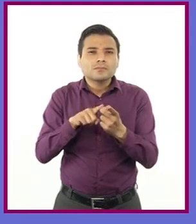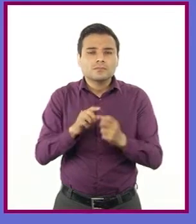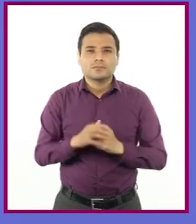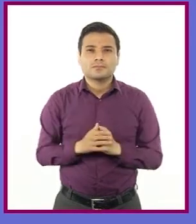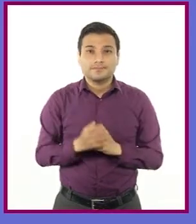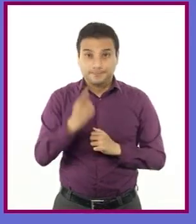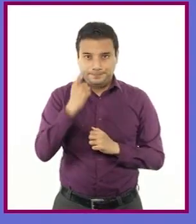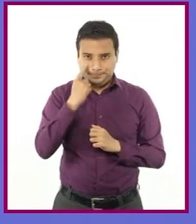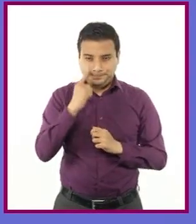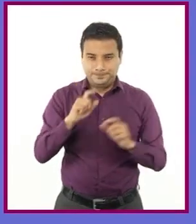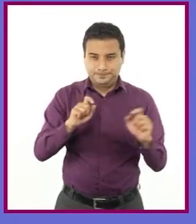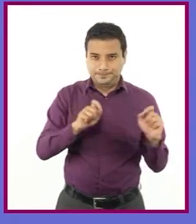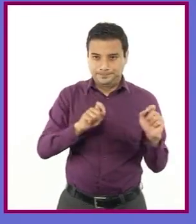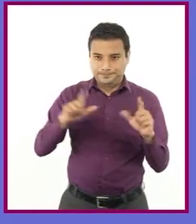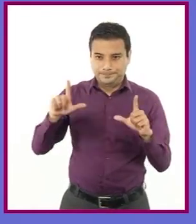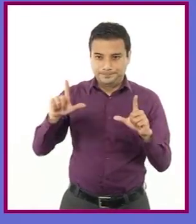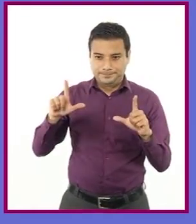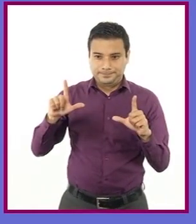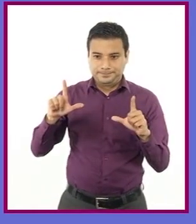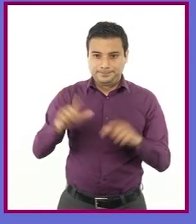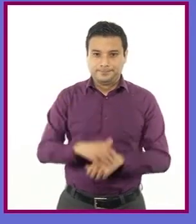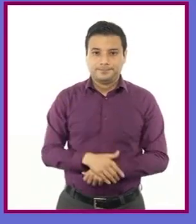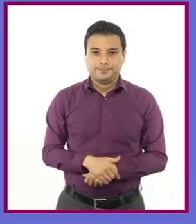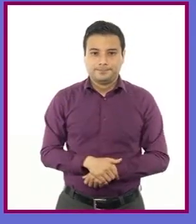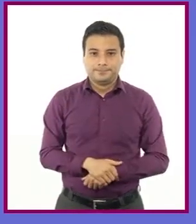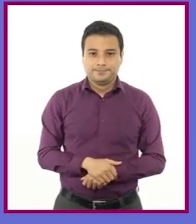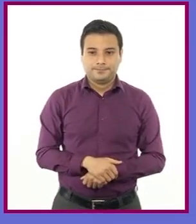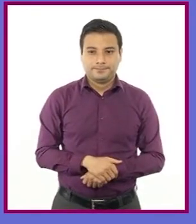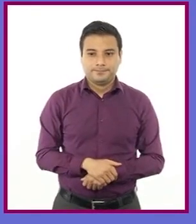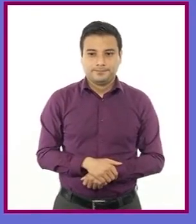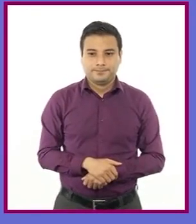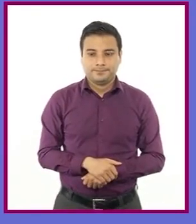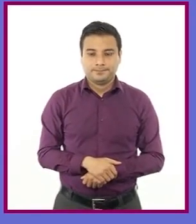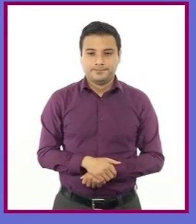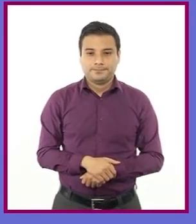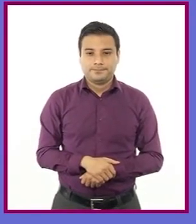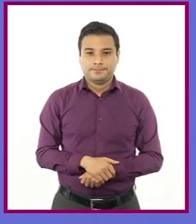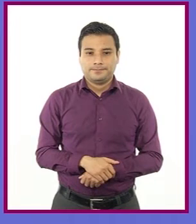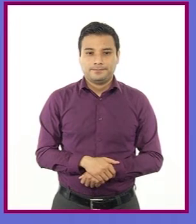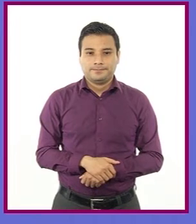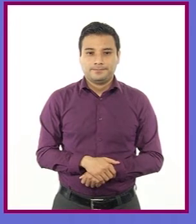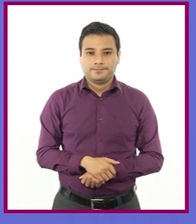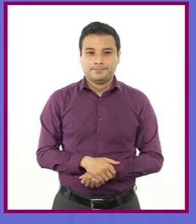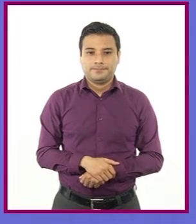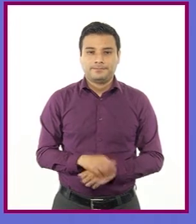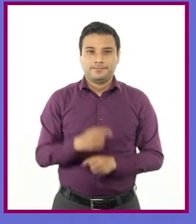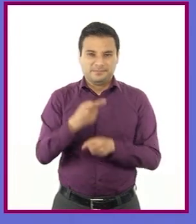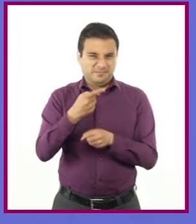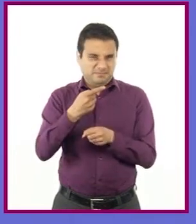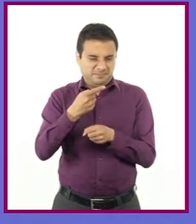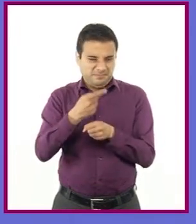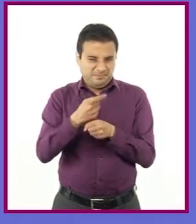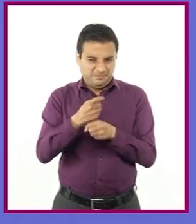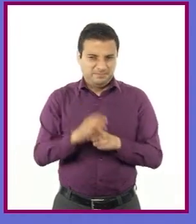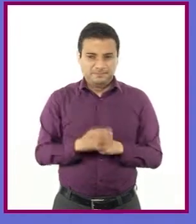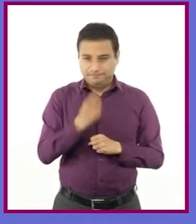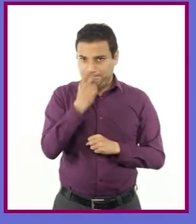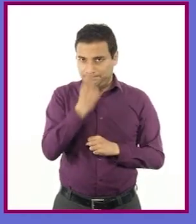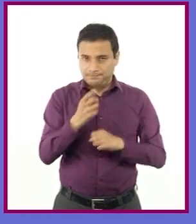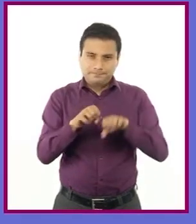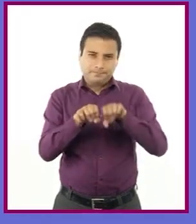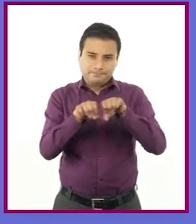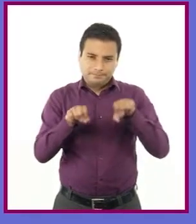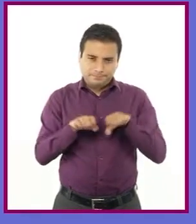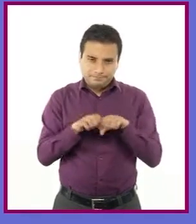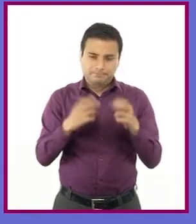Compartiré a pantalla un reglamento que hice. Tengo una duda en la primera regla que dice Los equipos de voleibol pueden estar